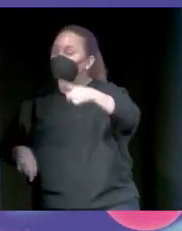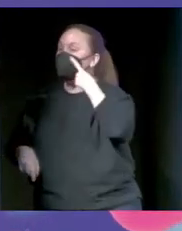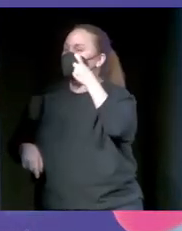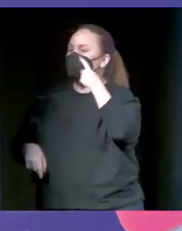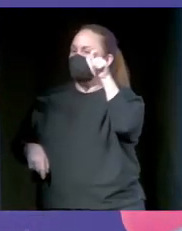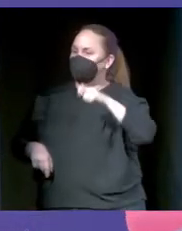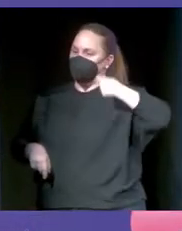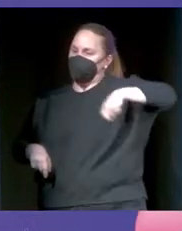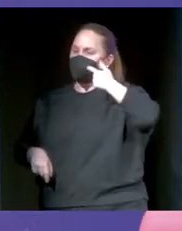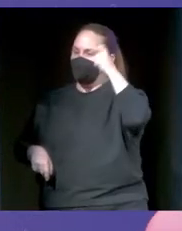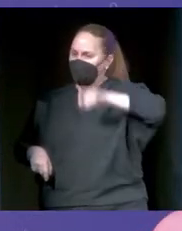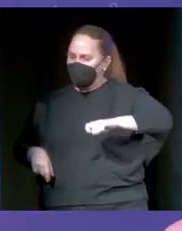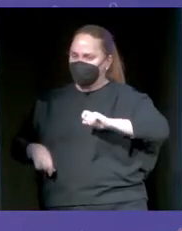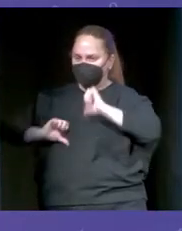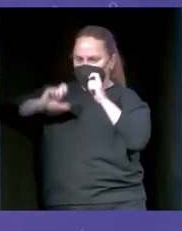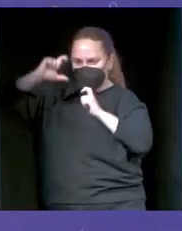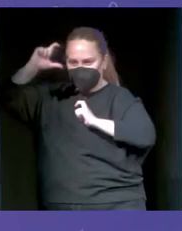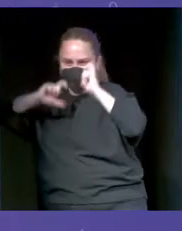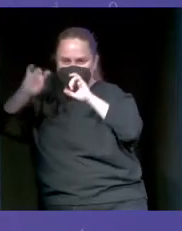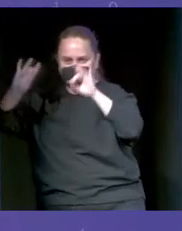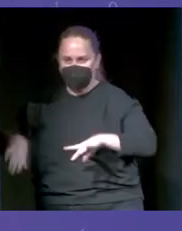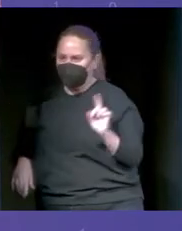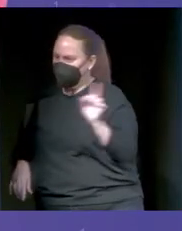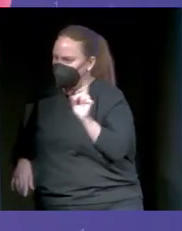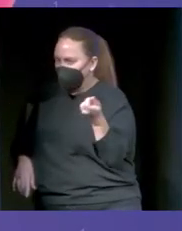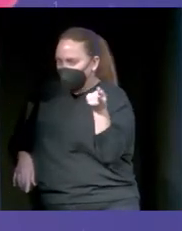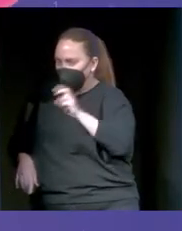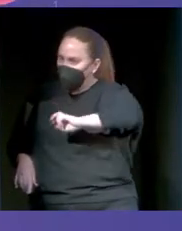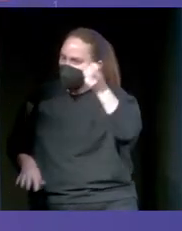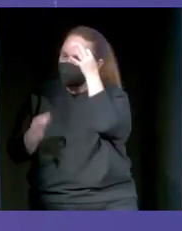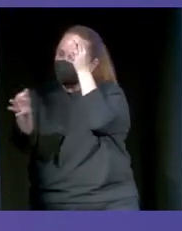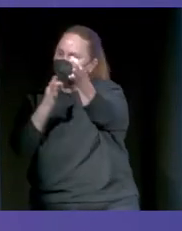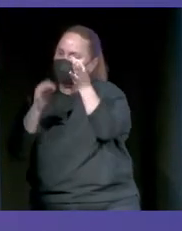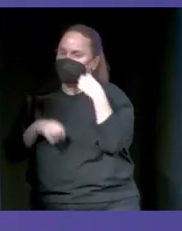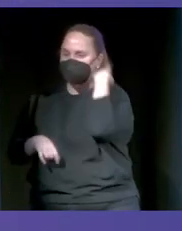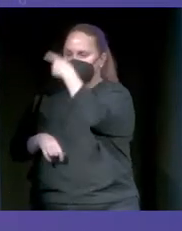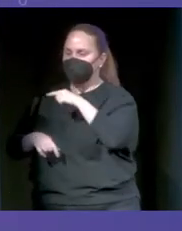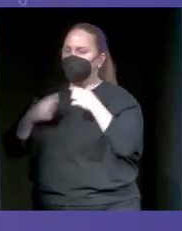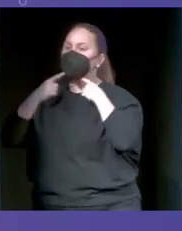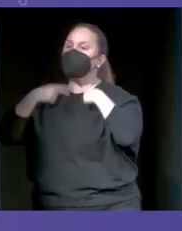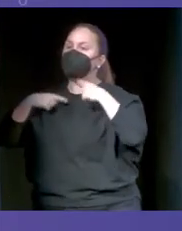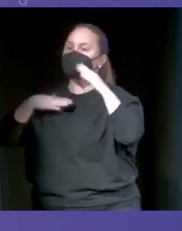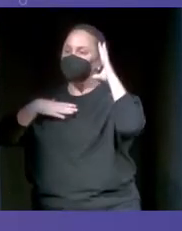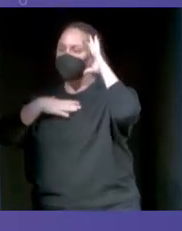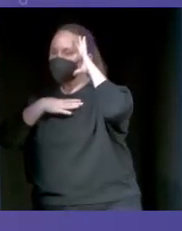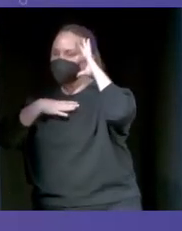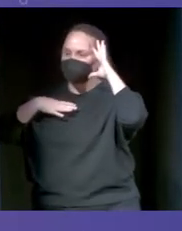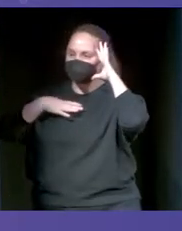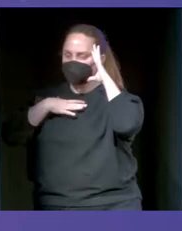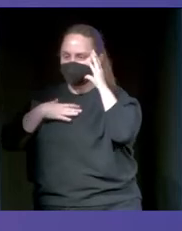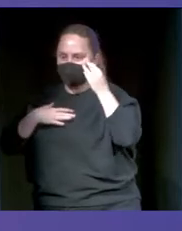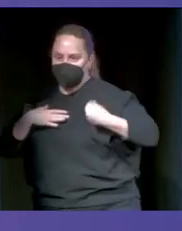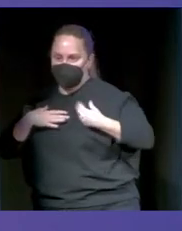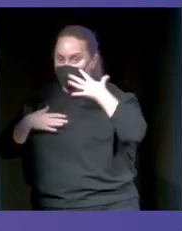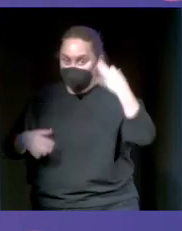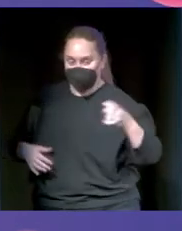Zelensky, que no tiene la misma expresividad de Zelensky, y hay otros detalles como que, por ejemplo, la relación entre la cabeza y el cuello no son la misma que él tiene, y luego hay otros